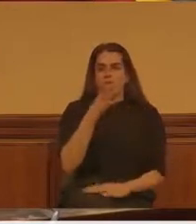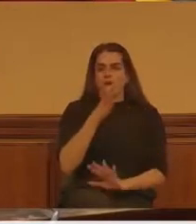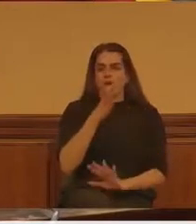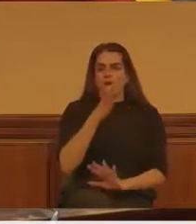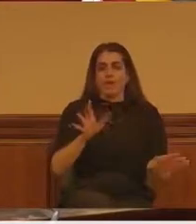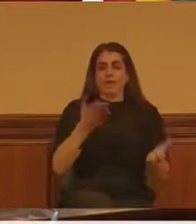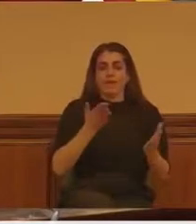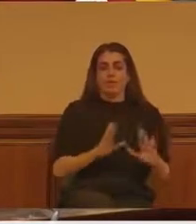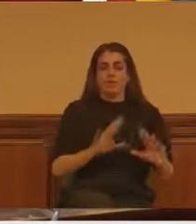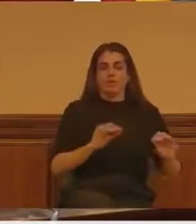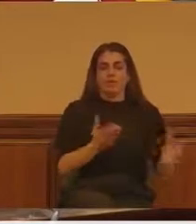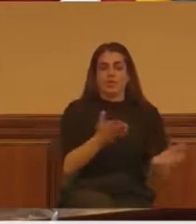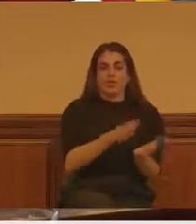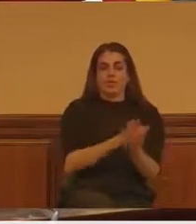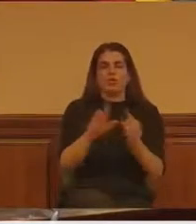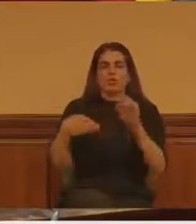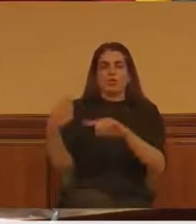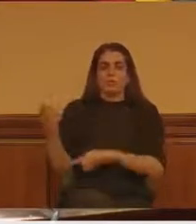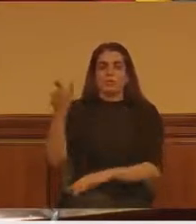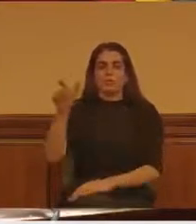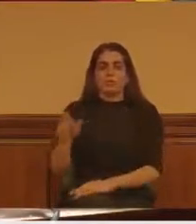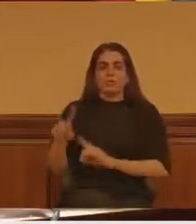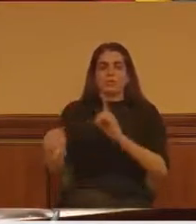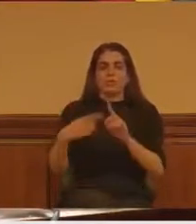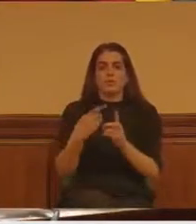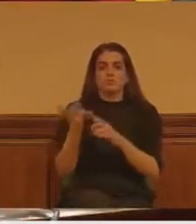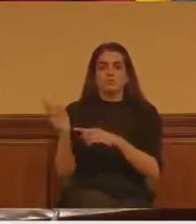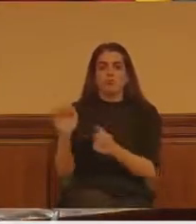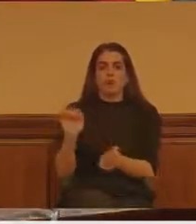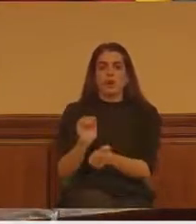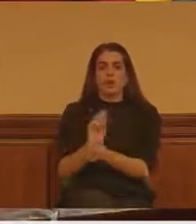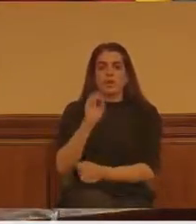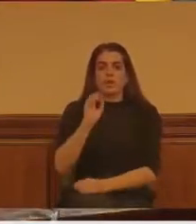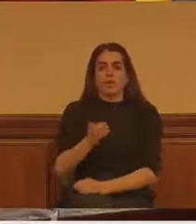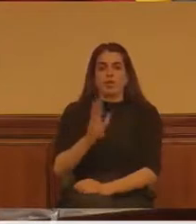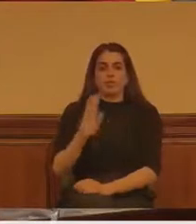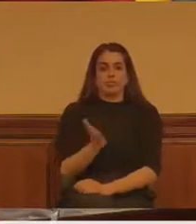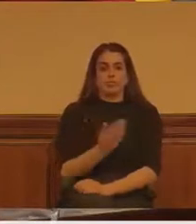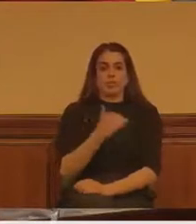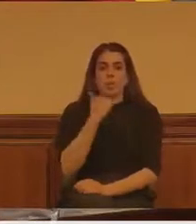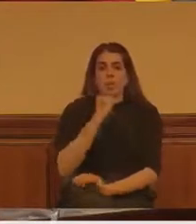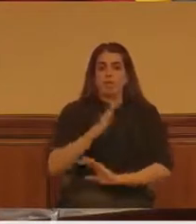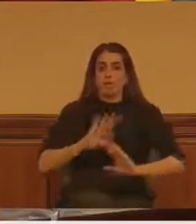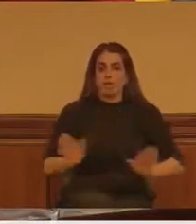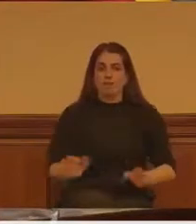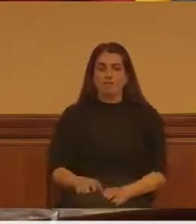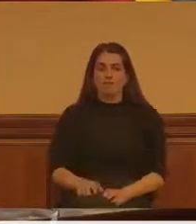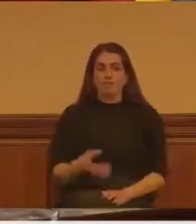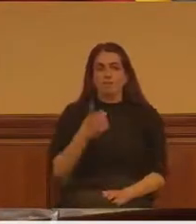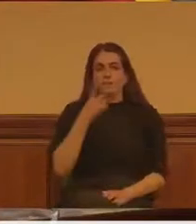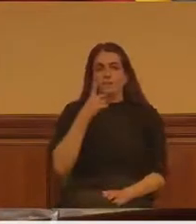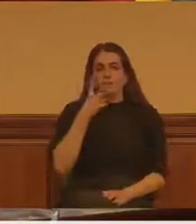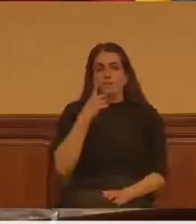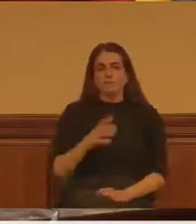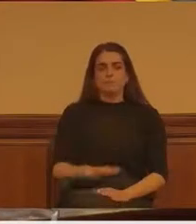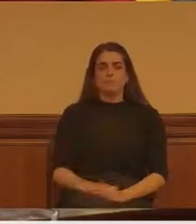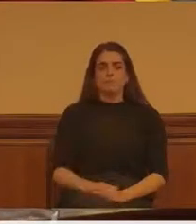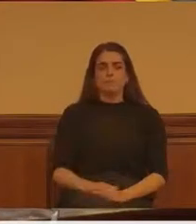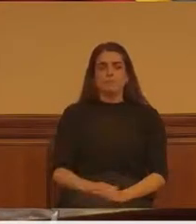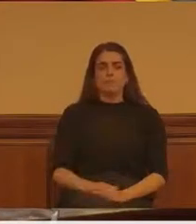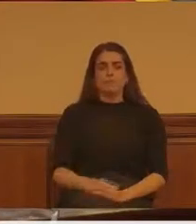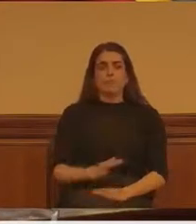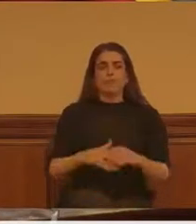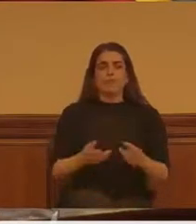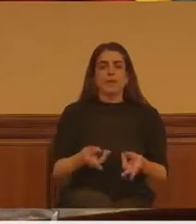hijo. Ninguna persona cumplió una condena. Miren, la democracia nos obliga a